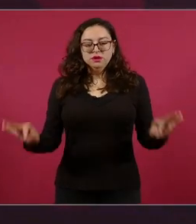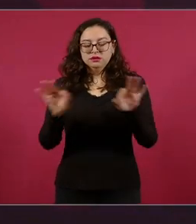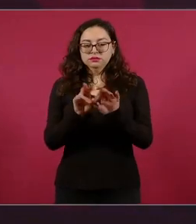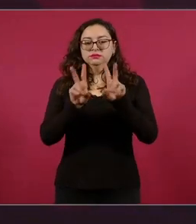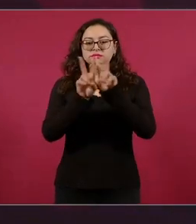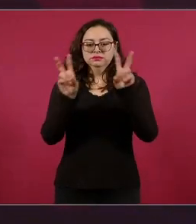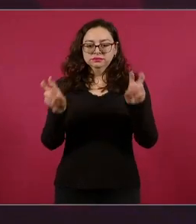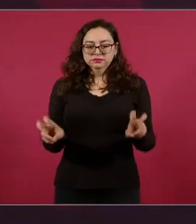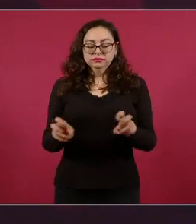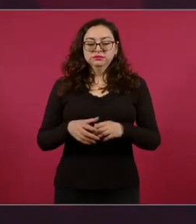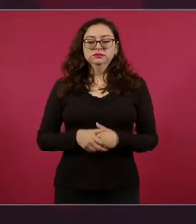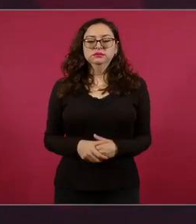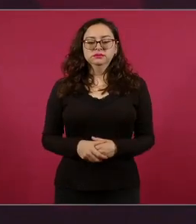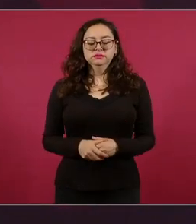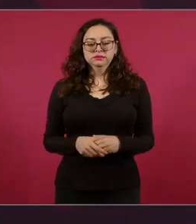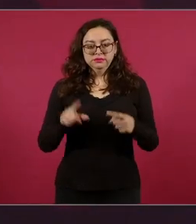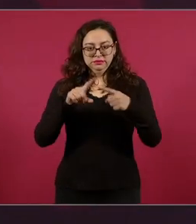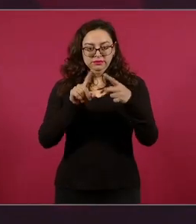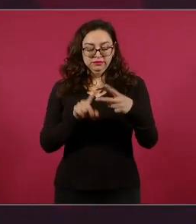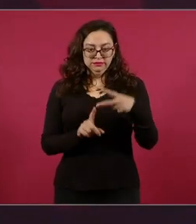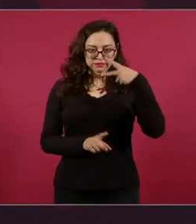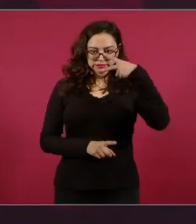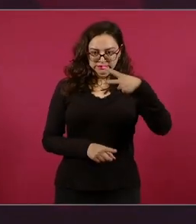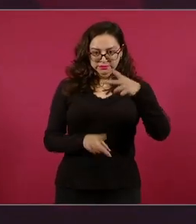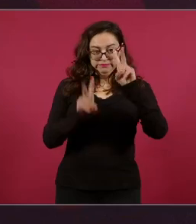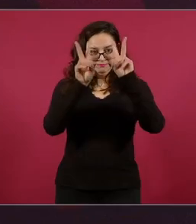De modo que son los dos temas.